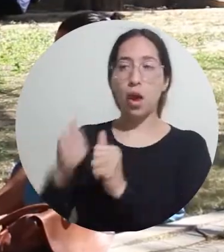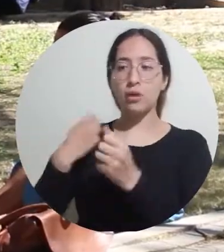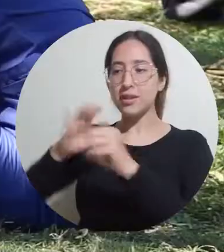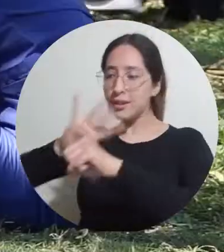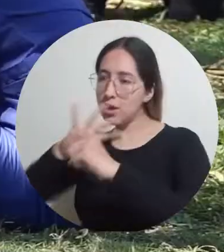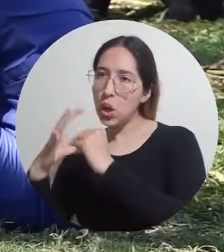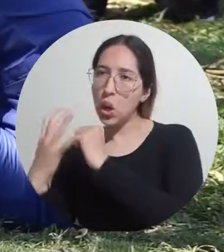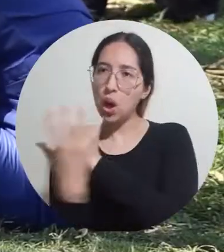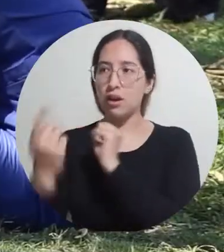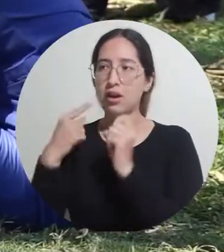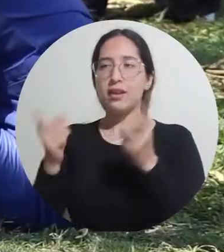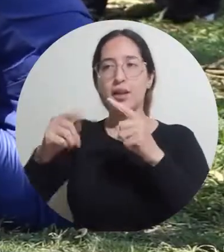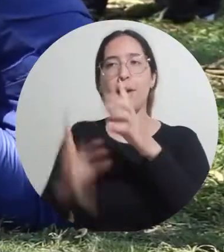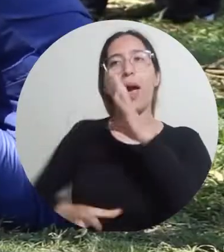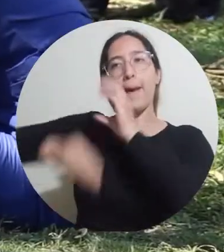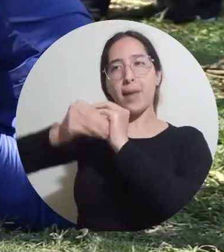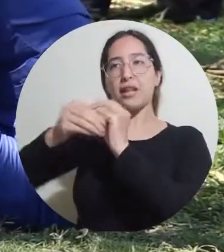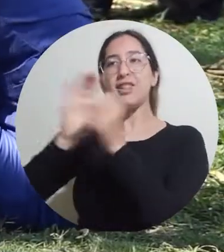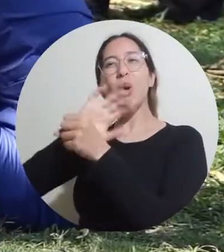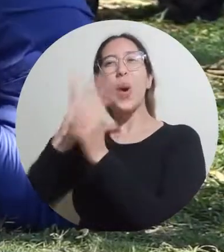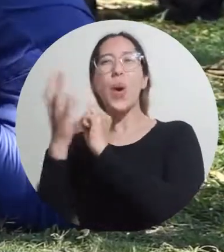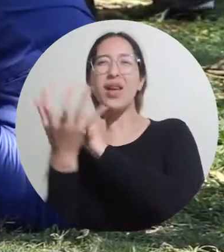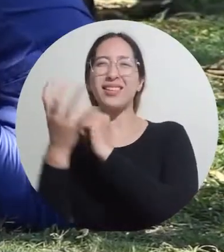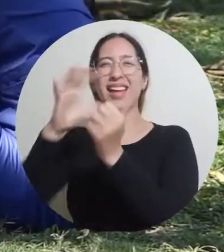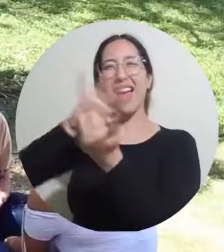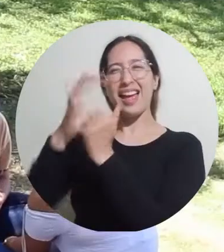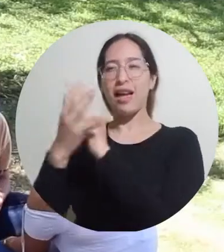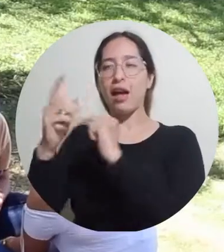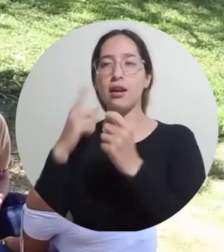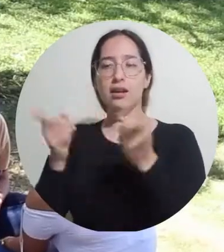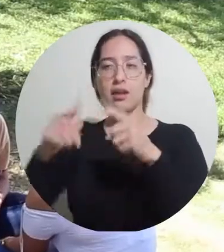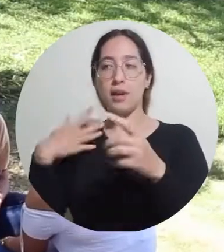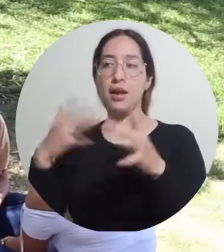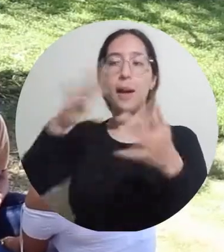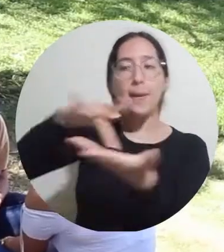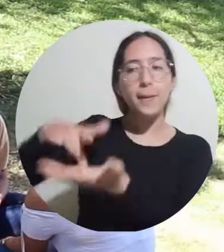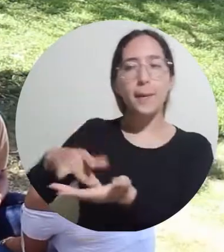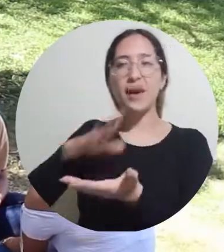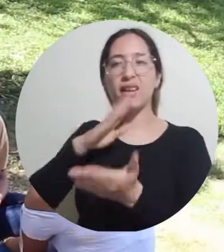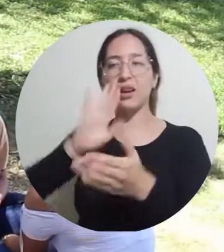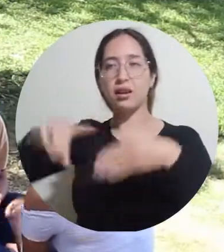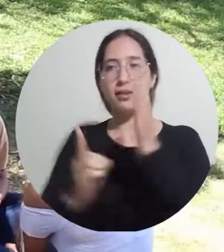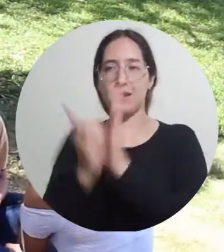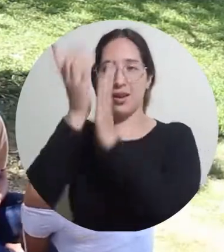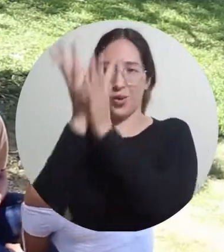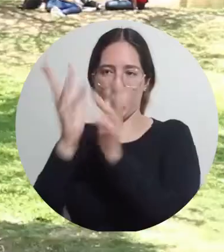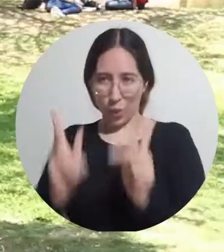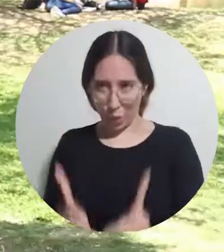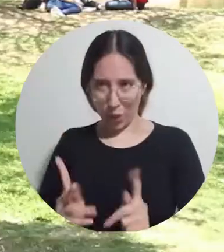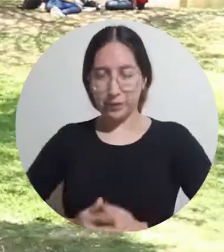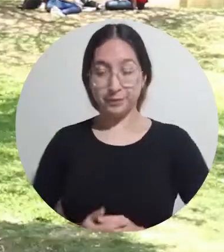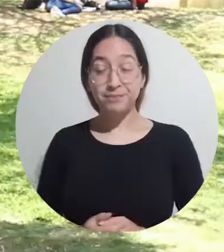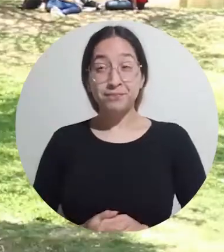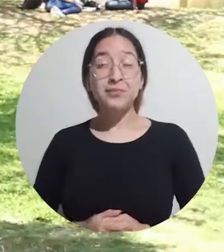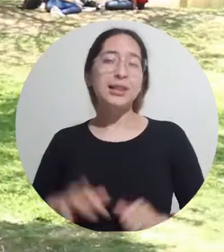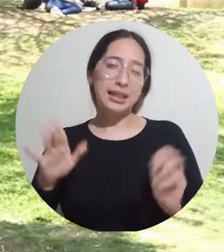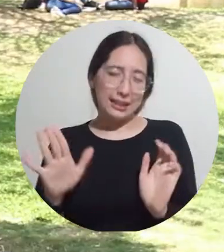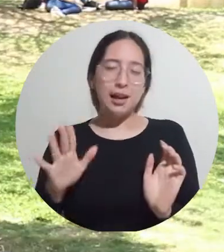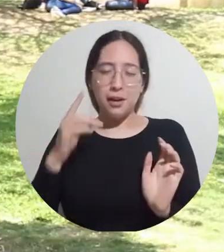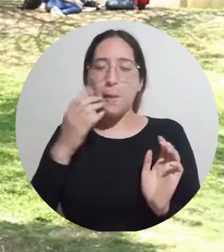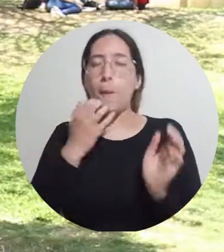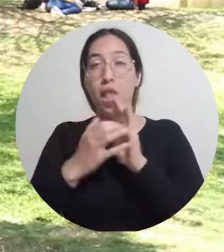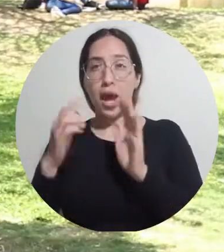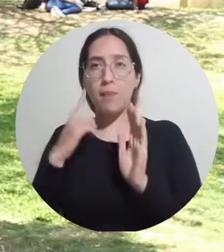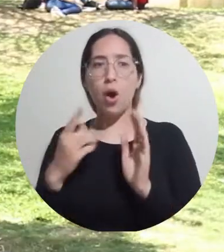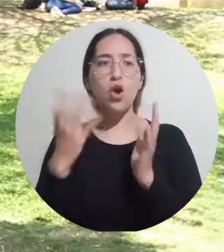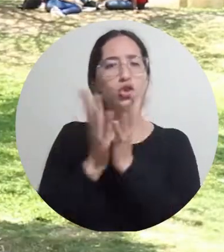y la Dirección de Desarrollo Estudiantil. Es importante la participación de todos los docentes porque de pronto el primer